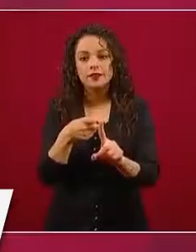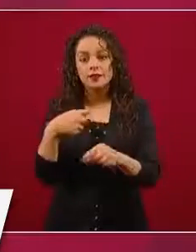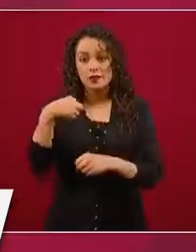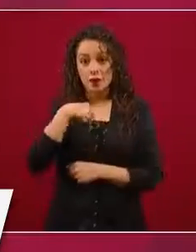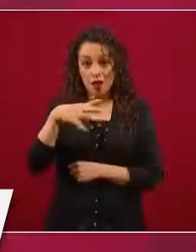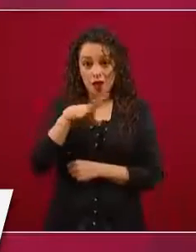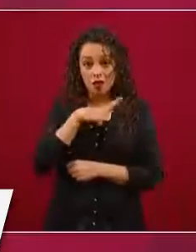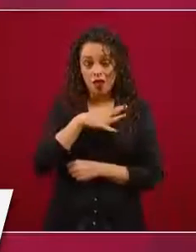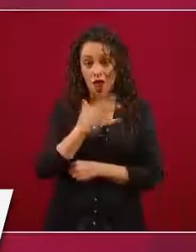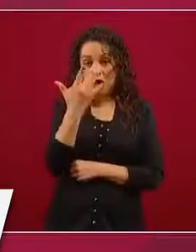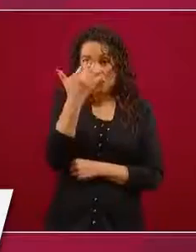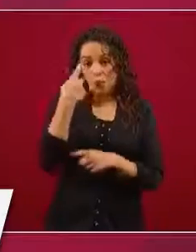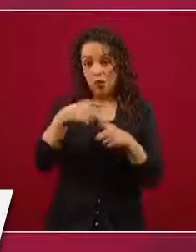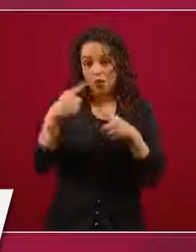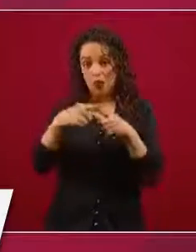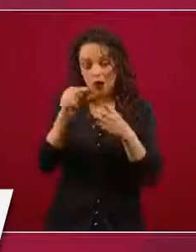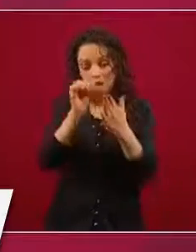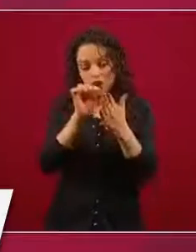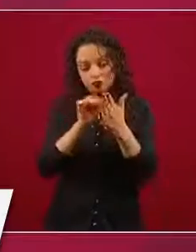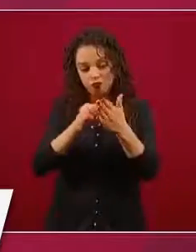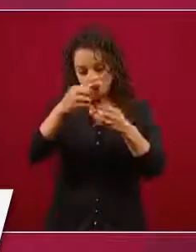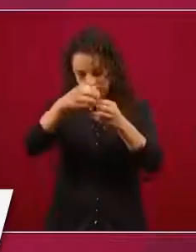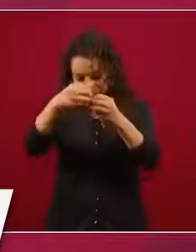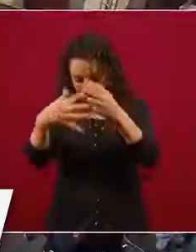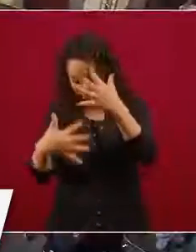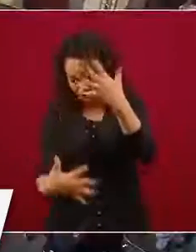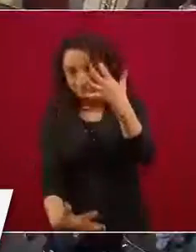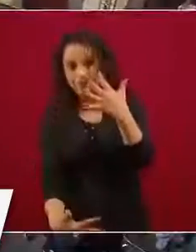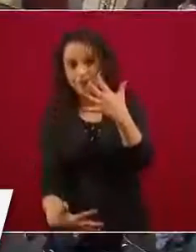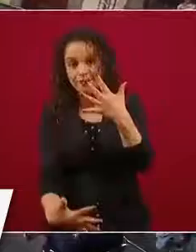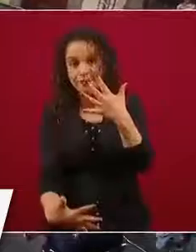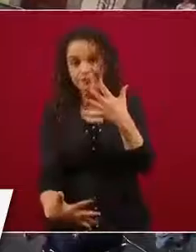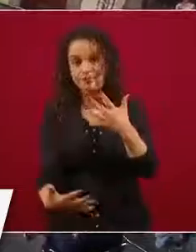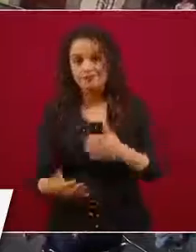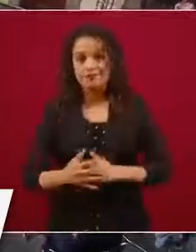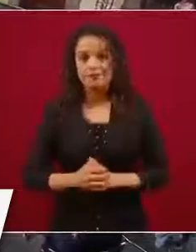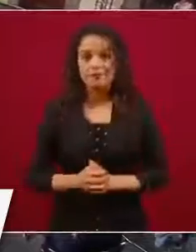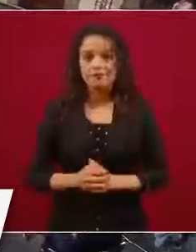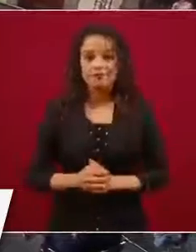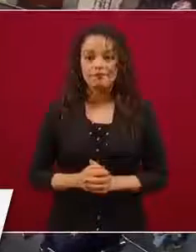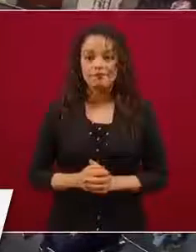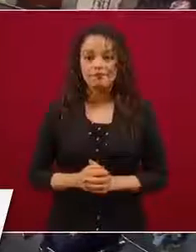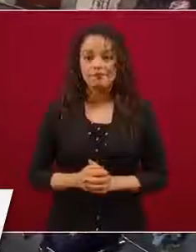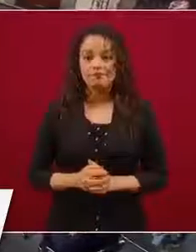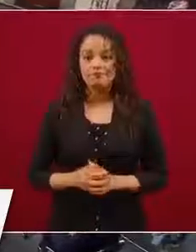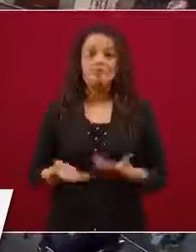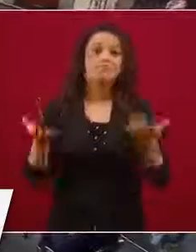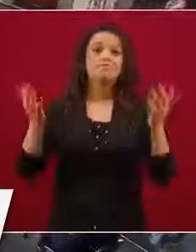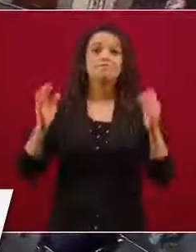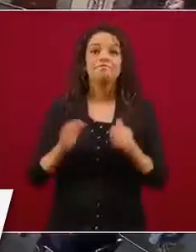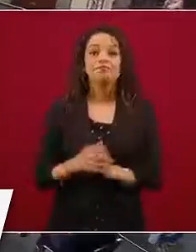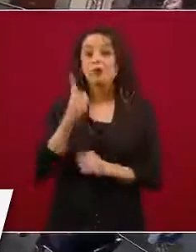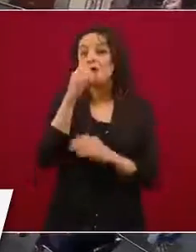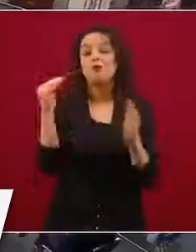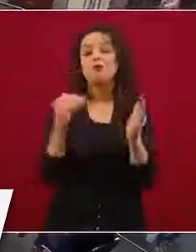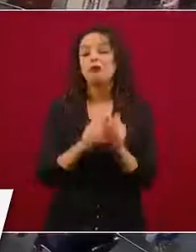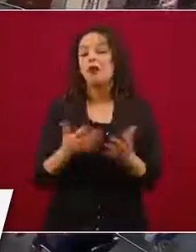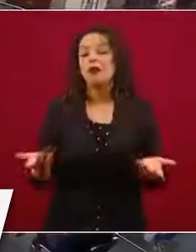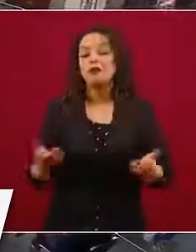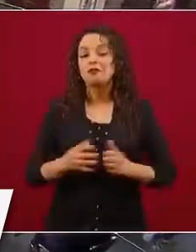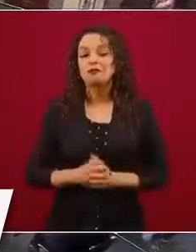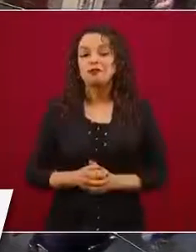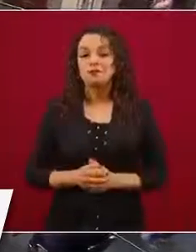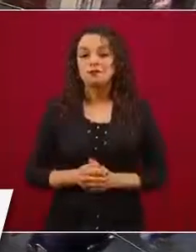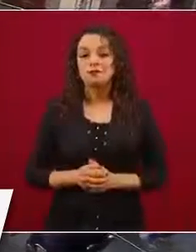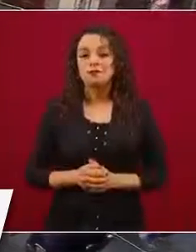hay mil, pero puedo